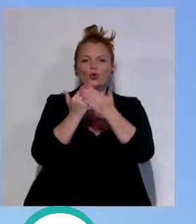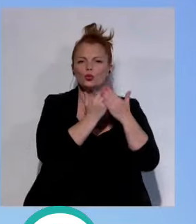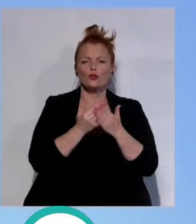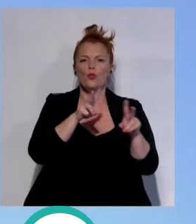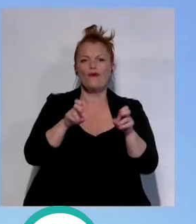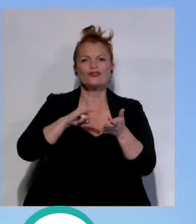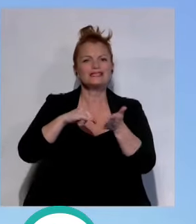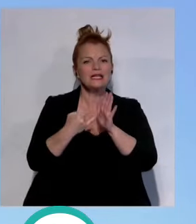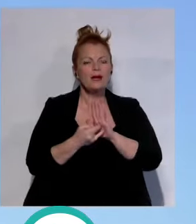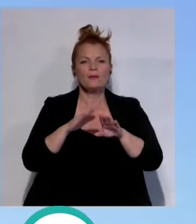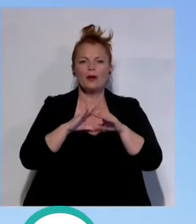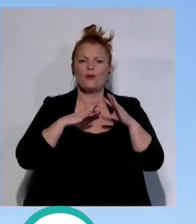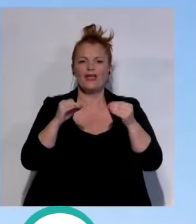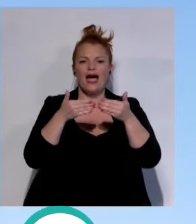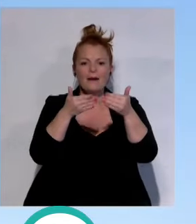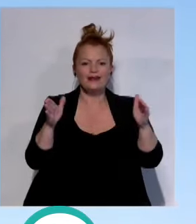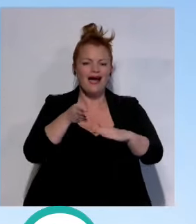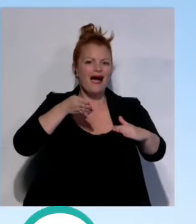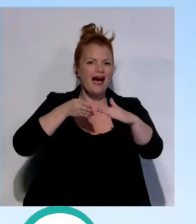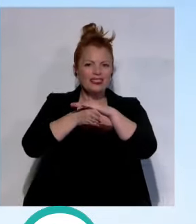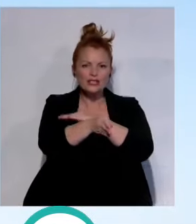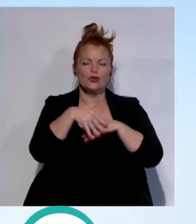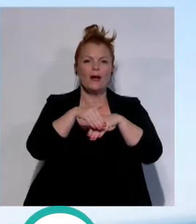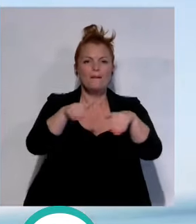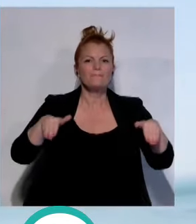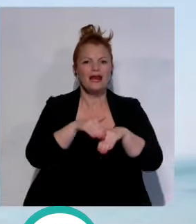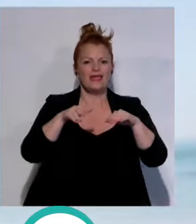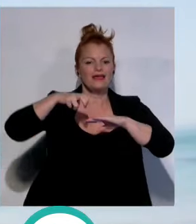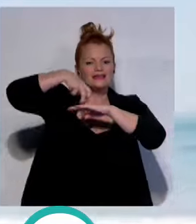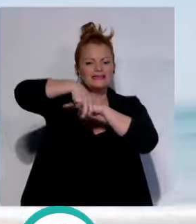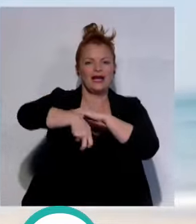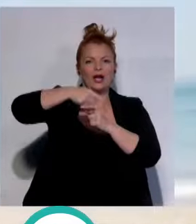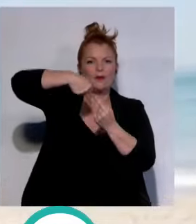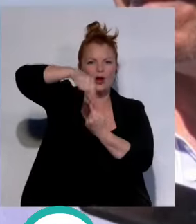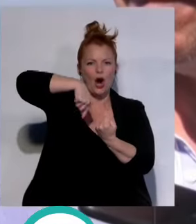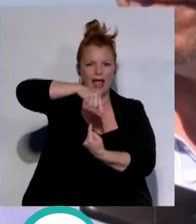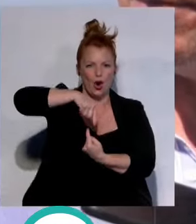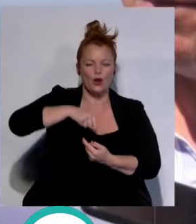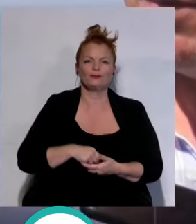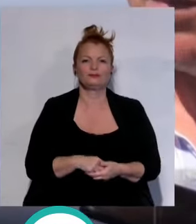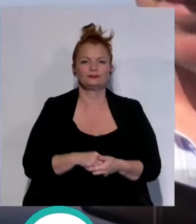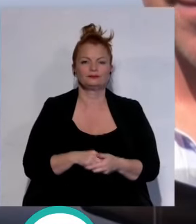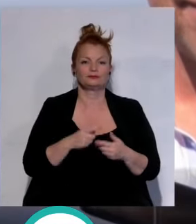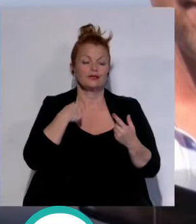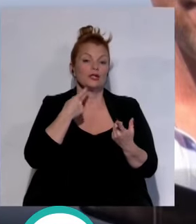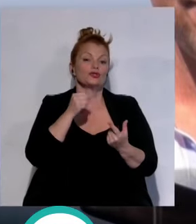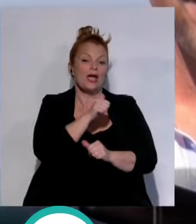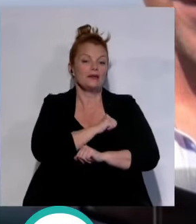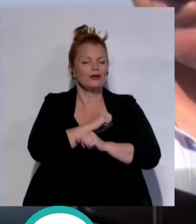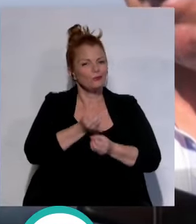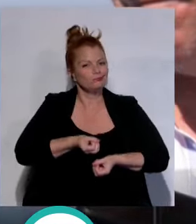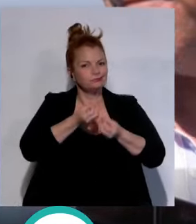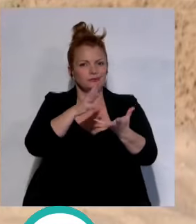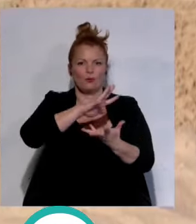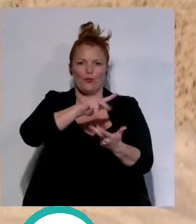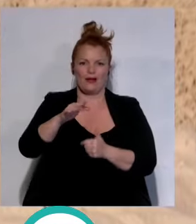nuevo sistema para poder abrir el acceso a la playa desde la escalera de Caracol. Me espero pronto darle también una buena noticia en contorno a